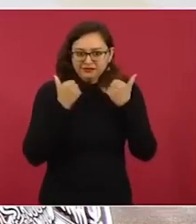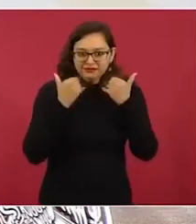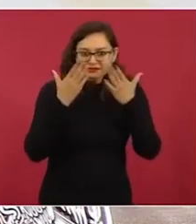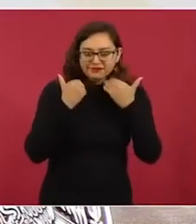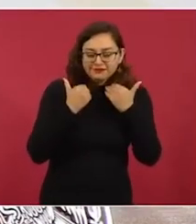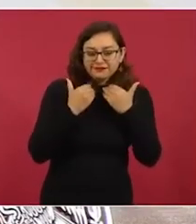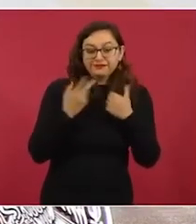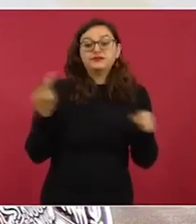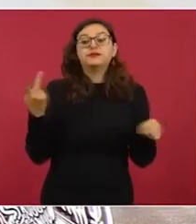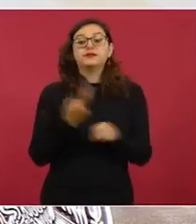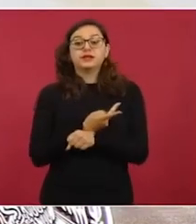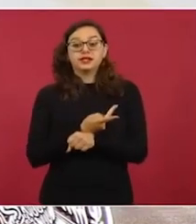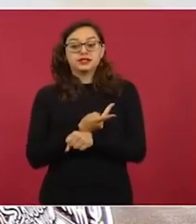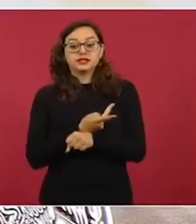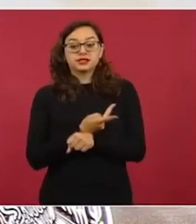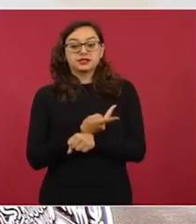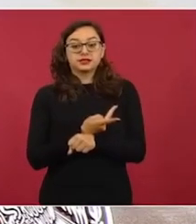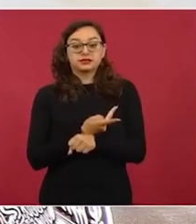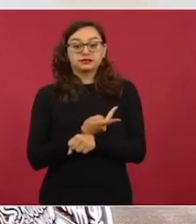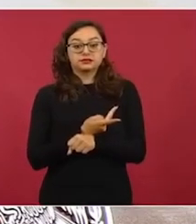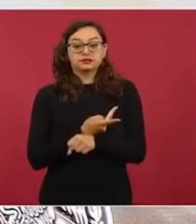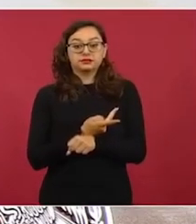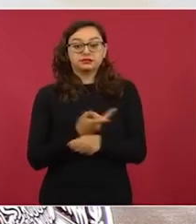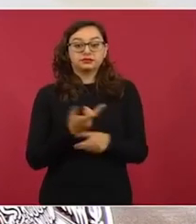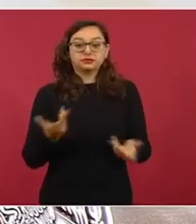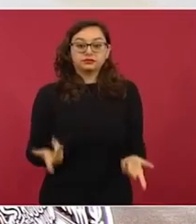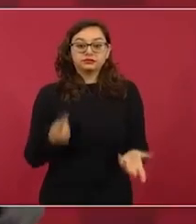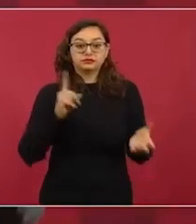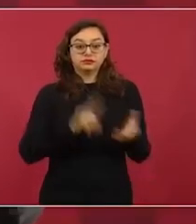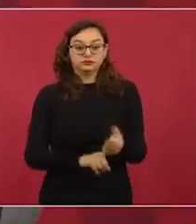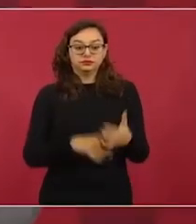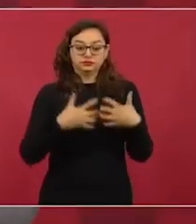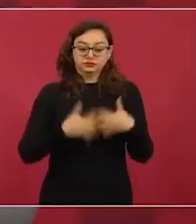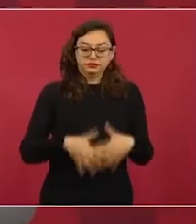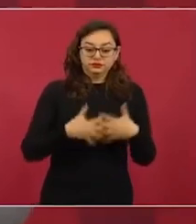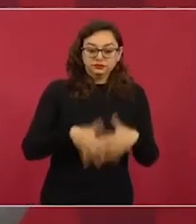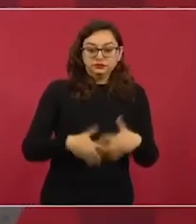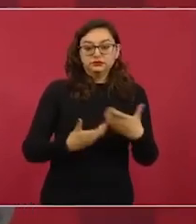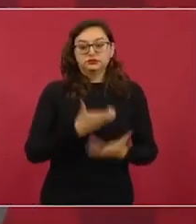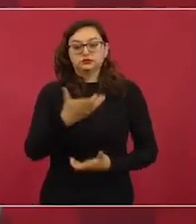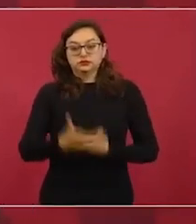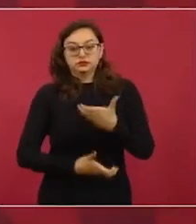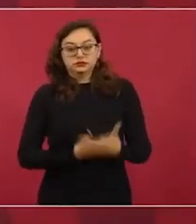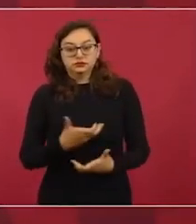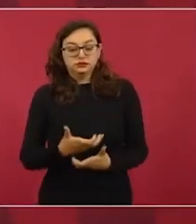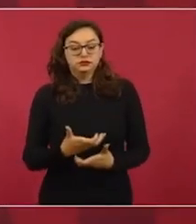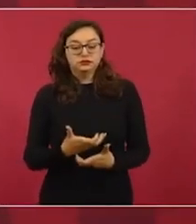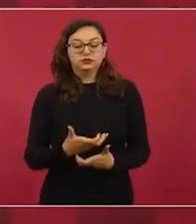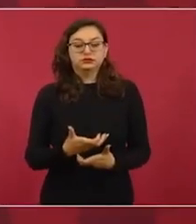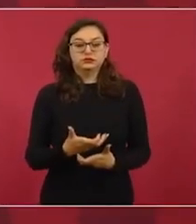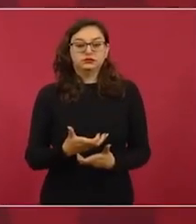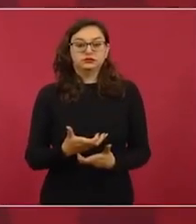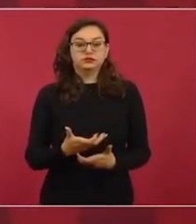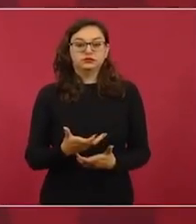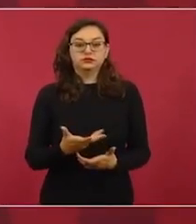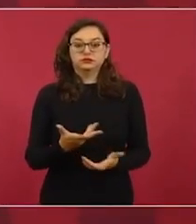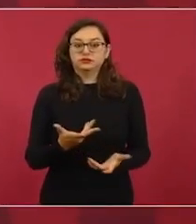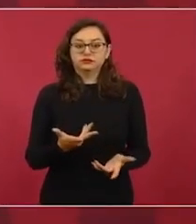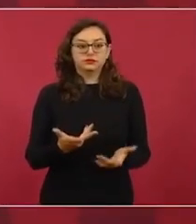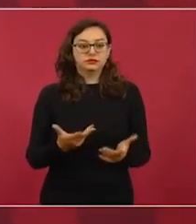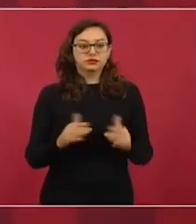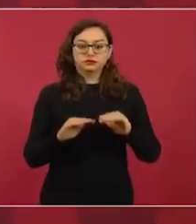en lo productivo y en lo comercial va a seguir